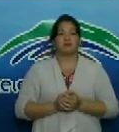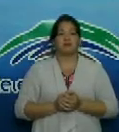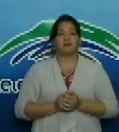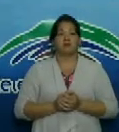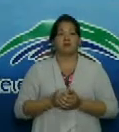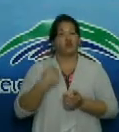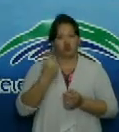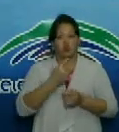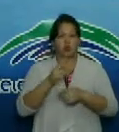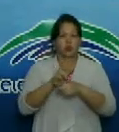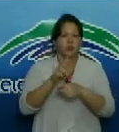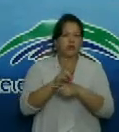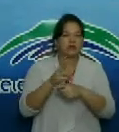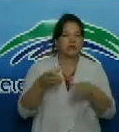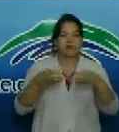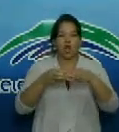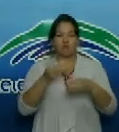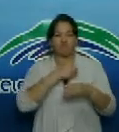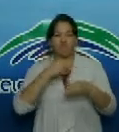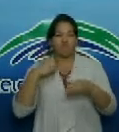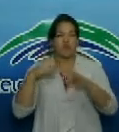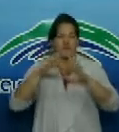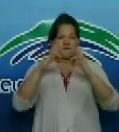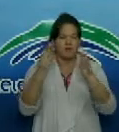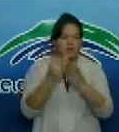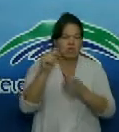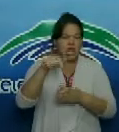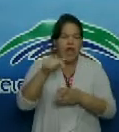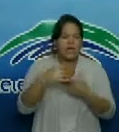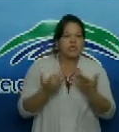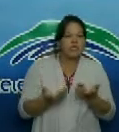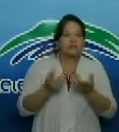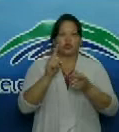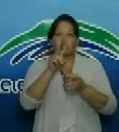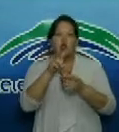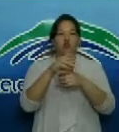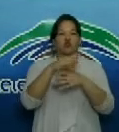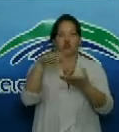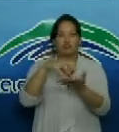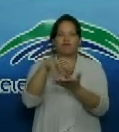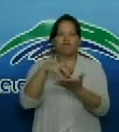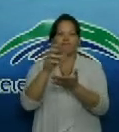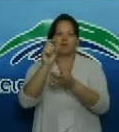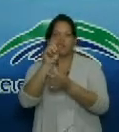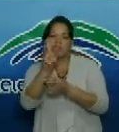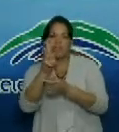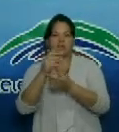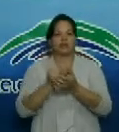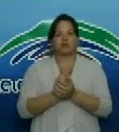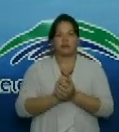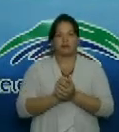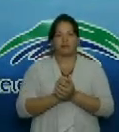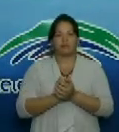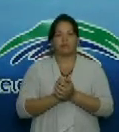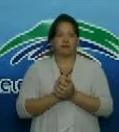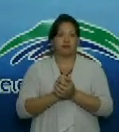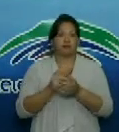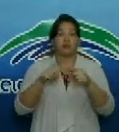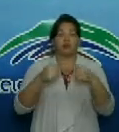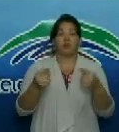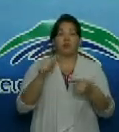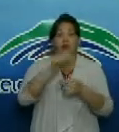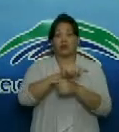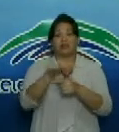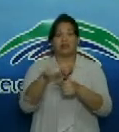visitar los consultorios 12 y 13 del médico y enfermera de la familia durante el periodo de cuarentena por COVID-19